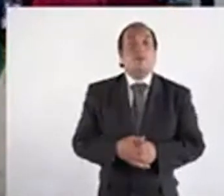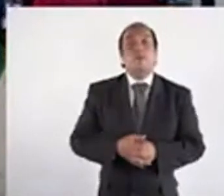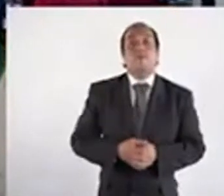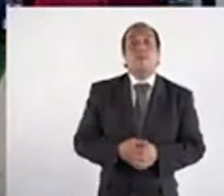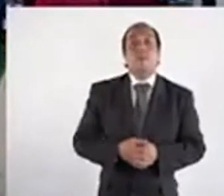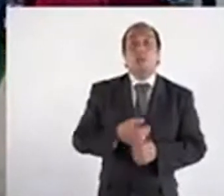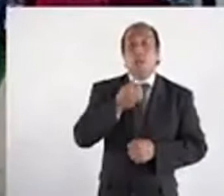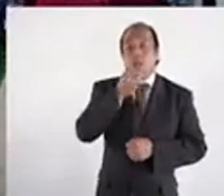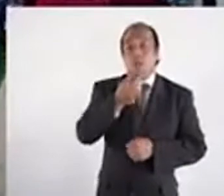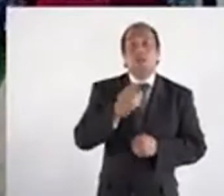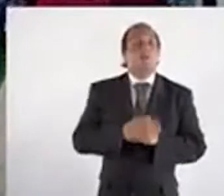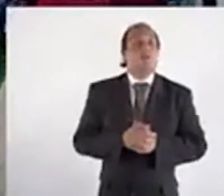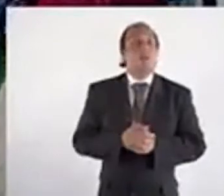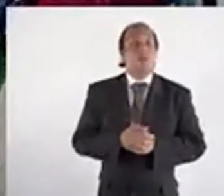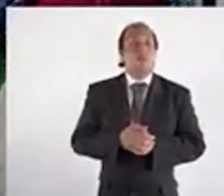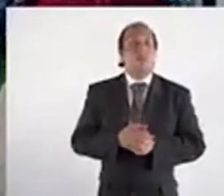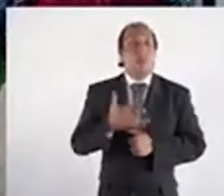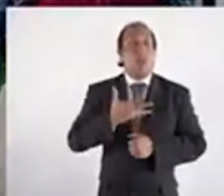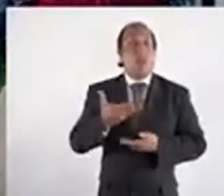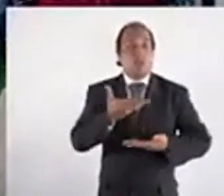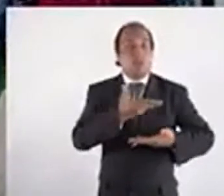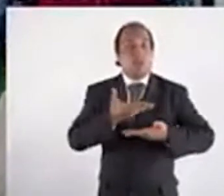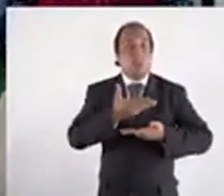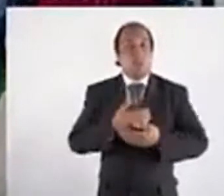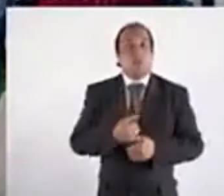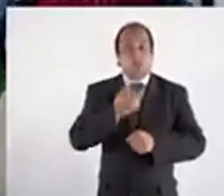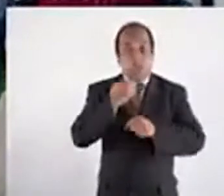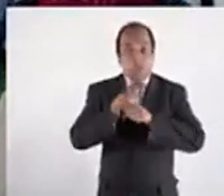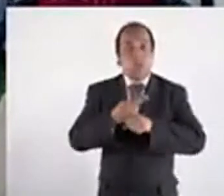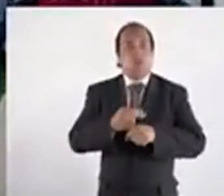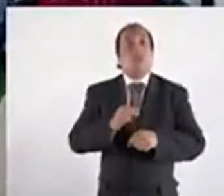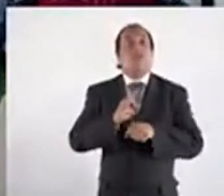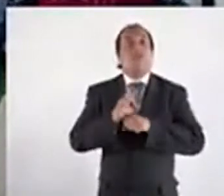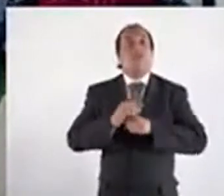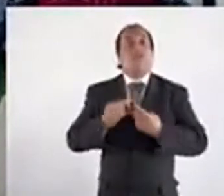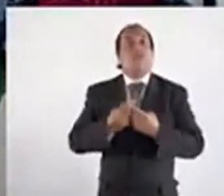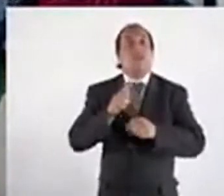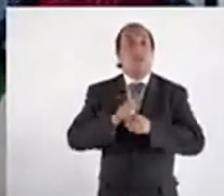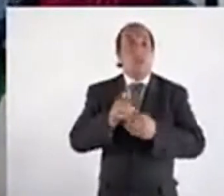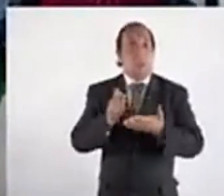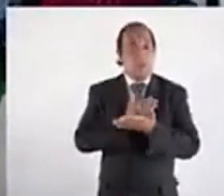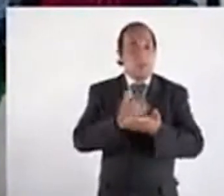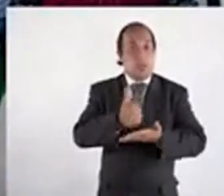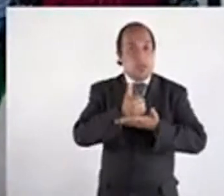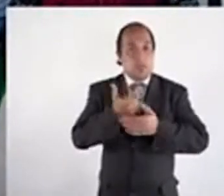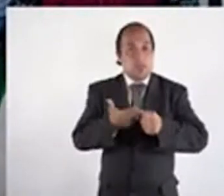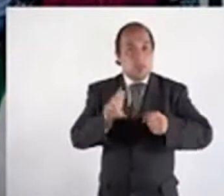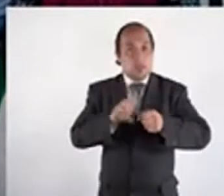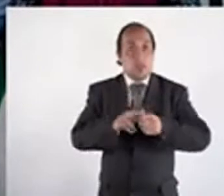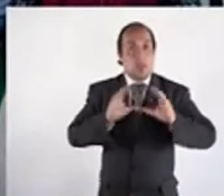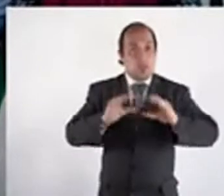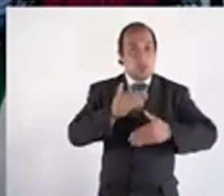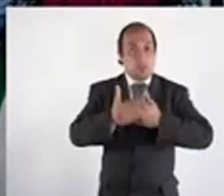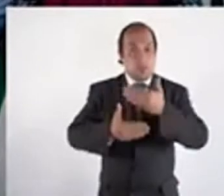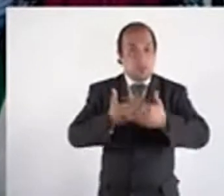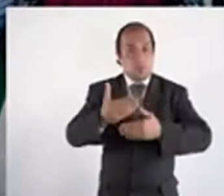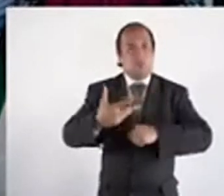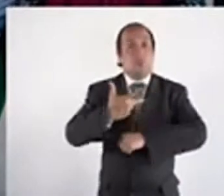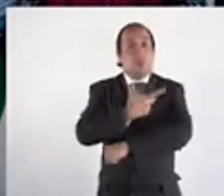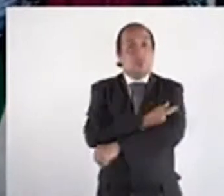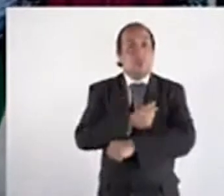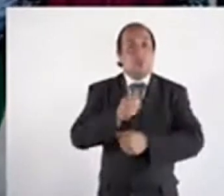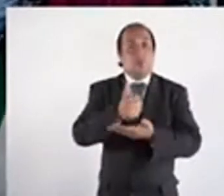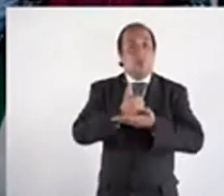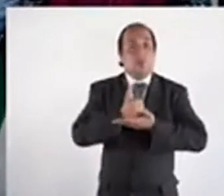Quiero decirles, estamos aquí con la Secretaría de la Defensa Nacional, que además de ayudarnos en hospitales, ha estado cuidando la vacuna